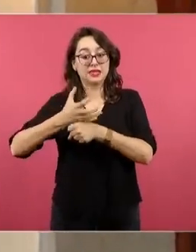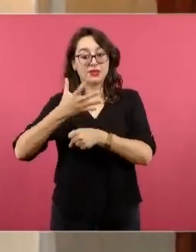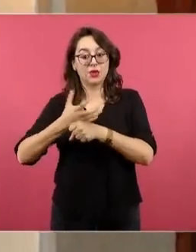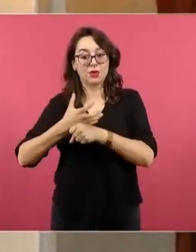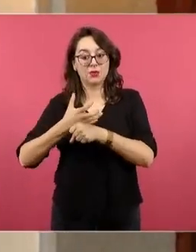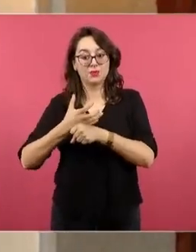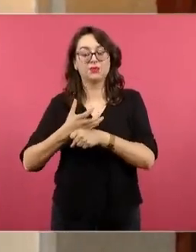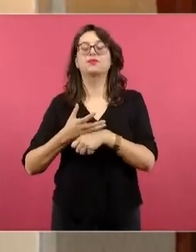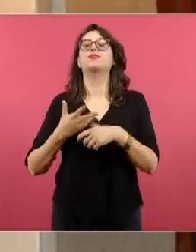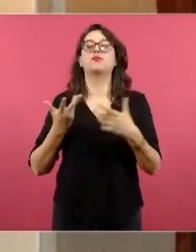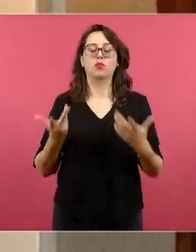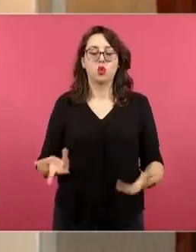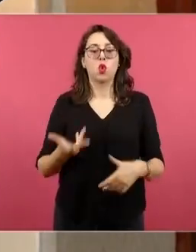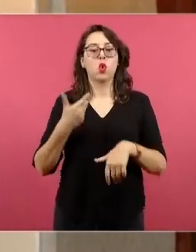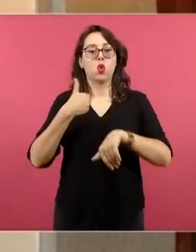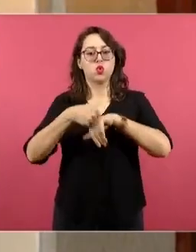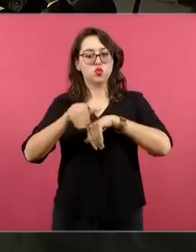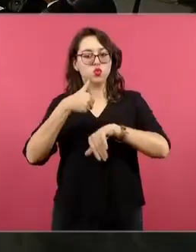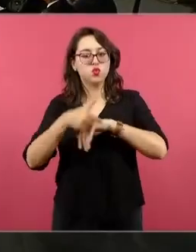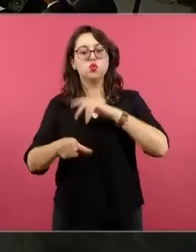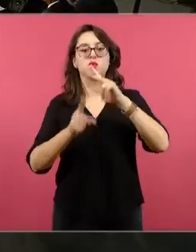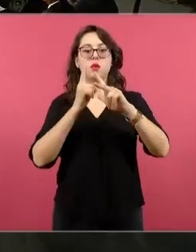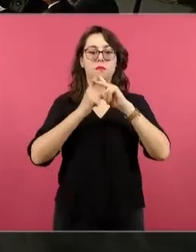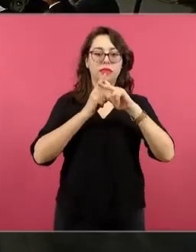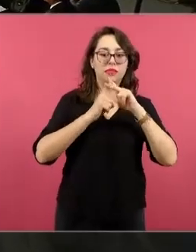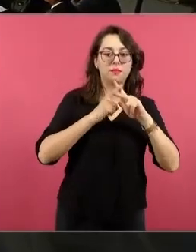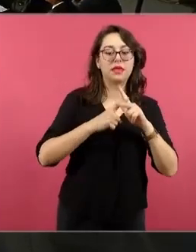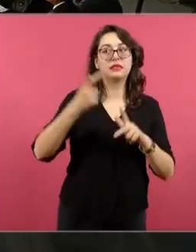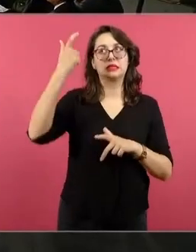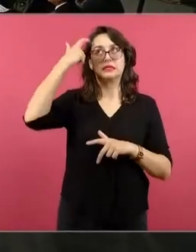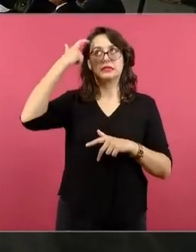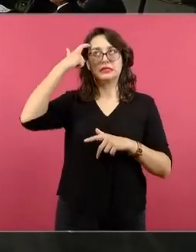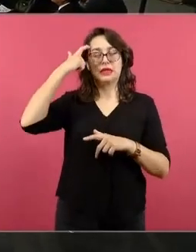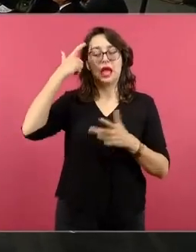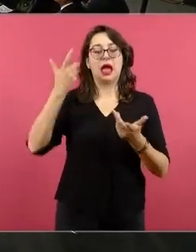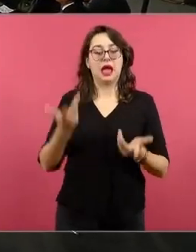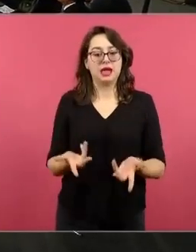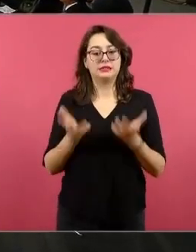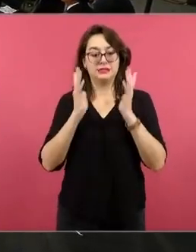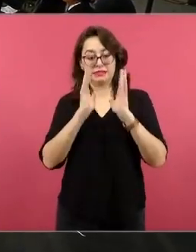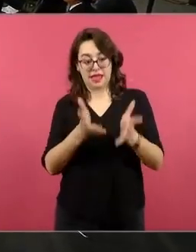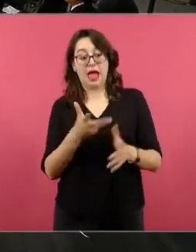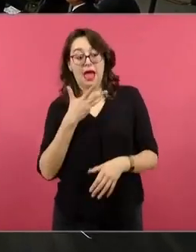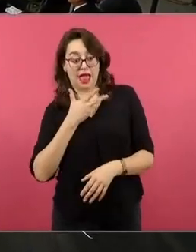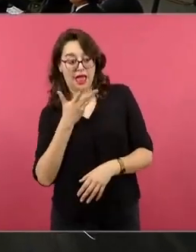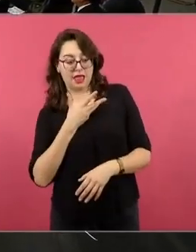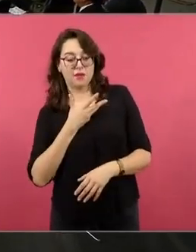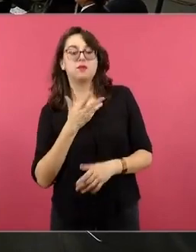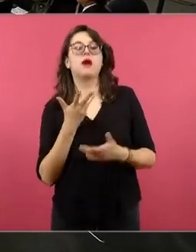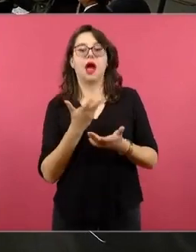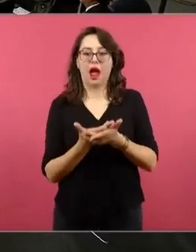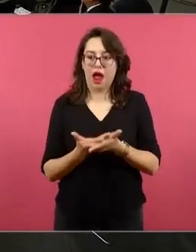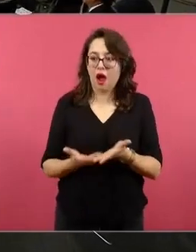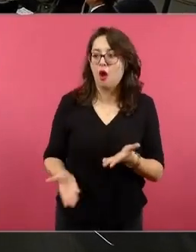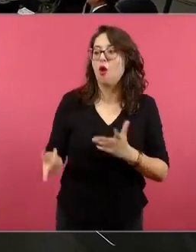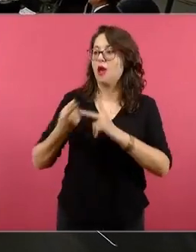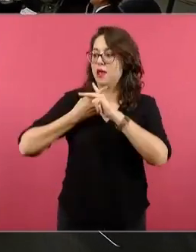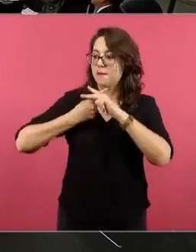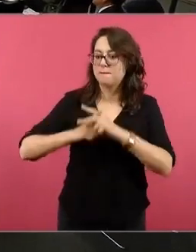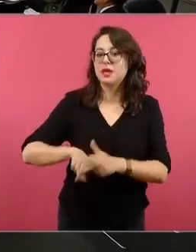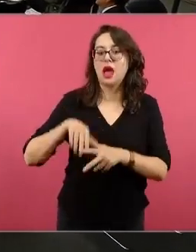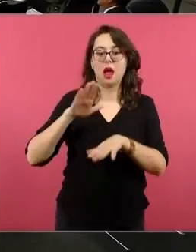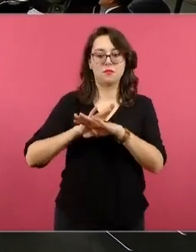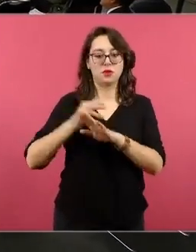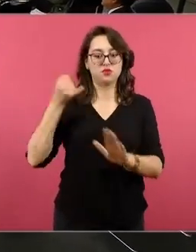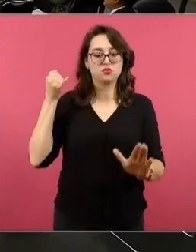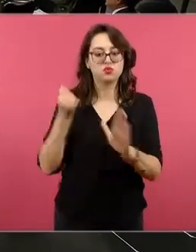ver que esta capacidad numérica nos va a apoyar desde estos proyectos a poder interpretar, analizar la información que